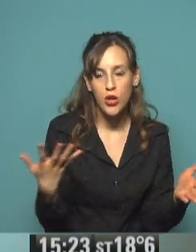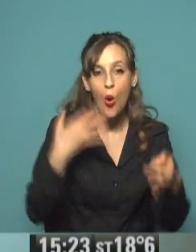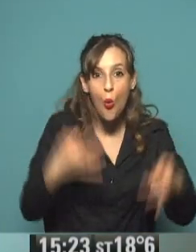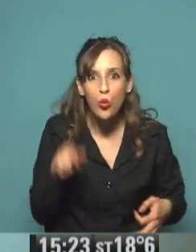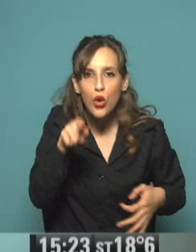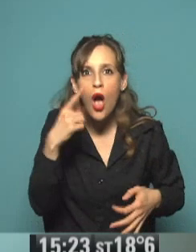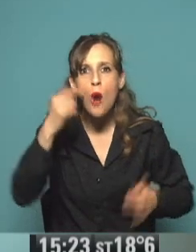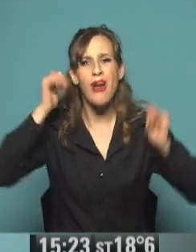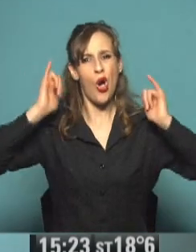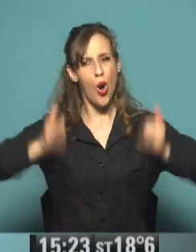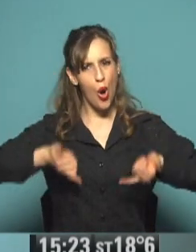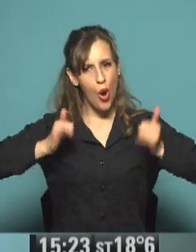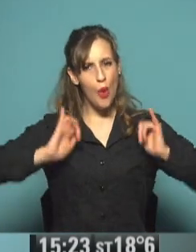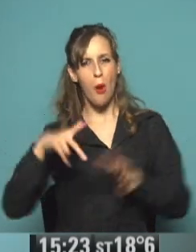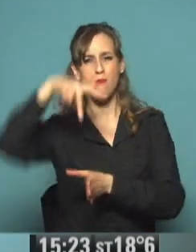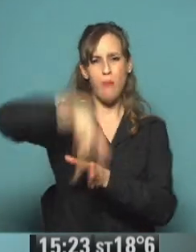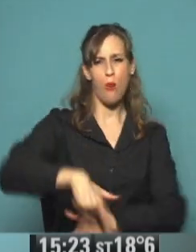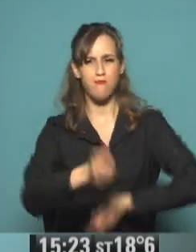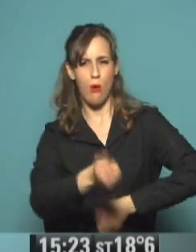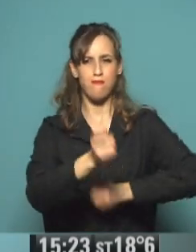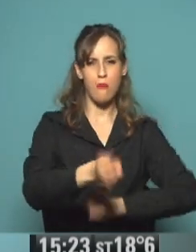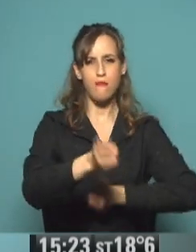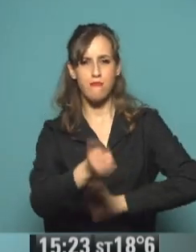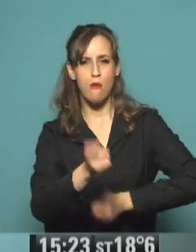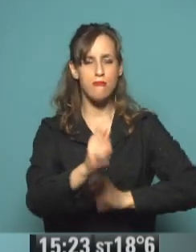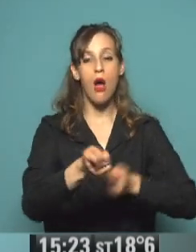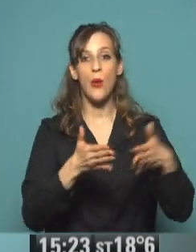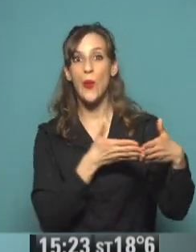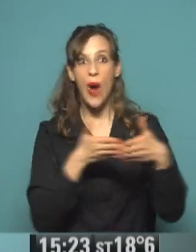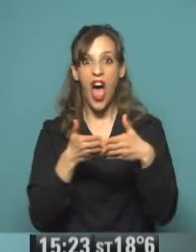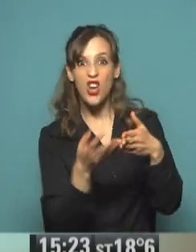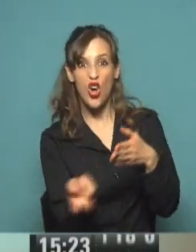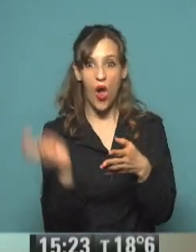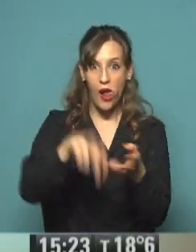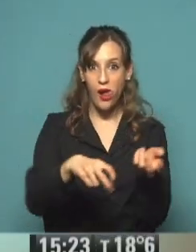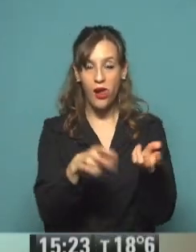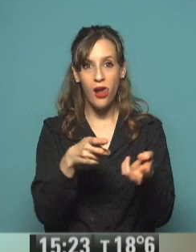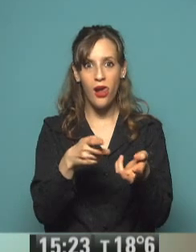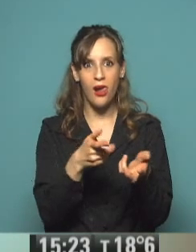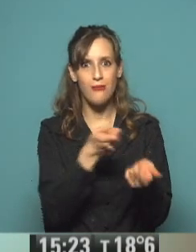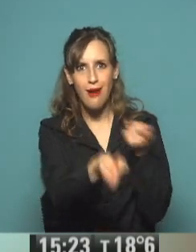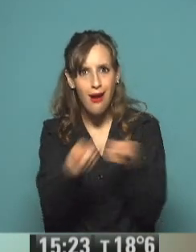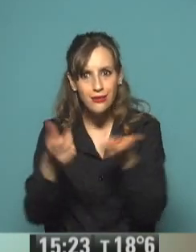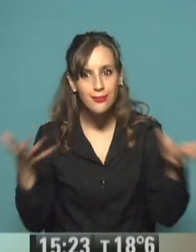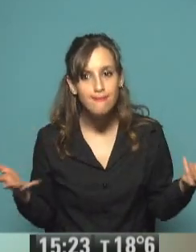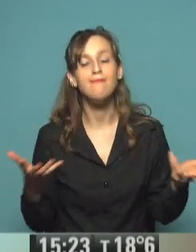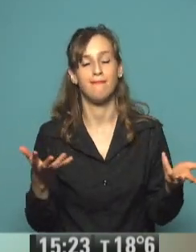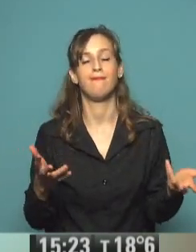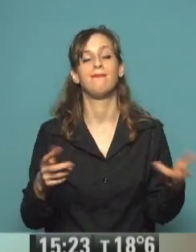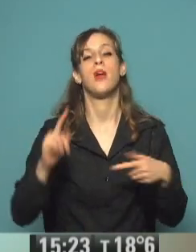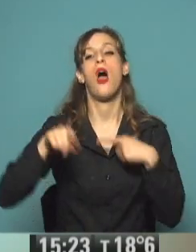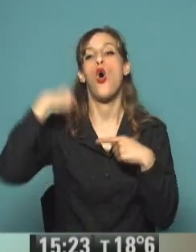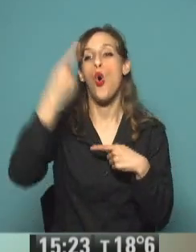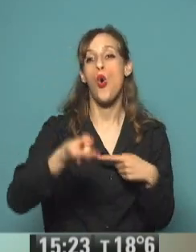joven y valiente, se animó a volar el barco. ¡A caballo! Al año siguiente, los